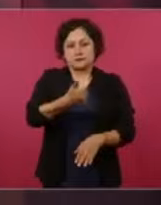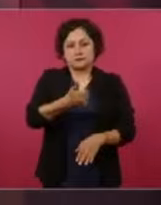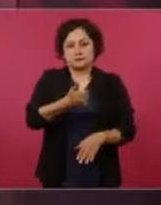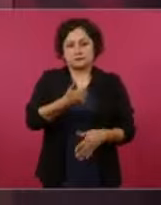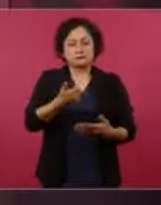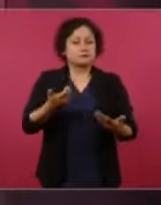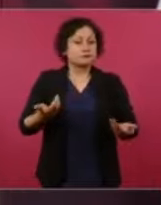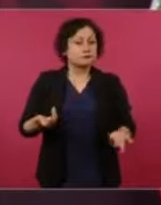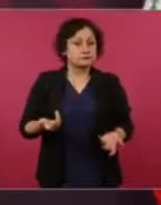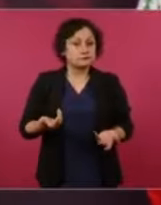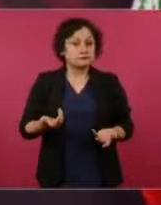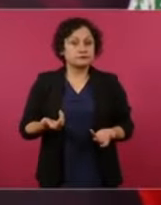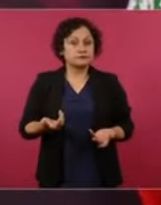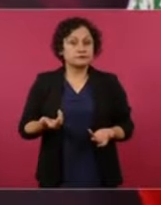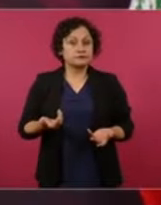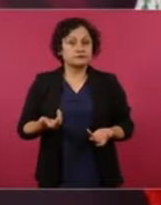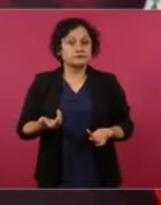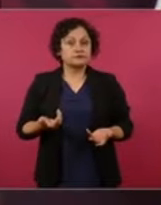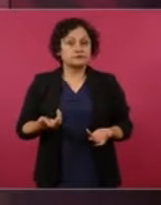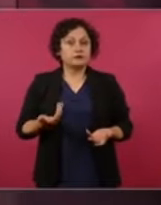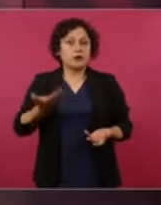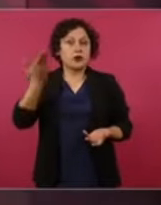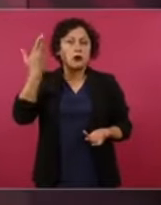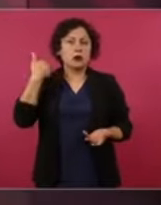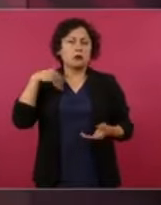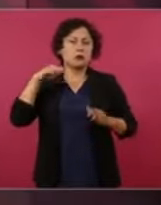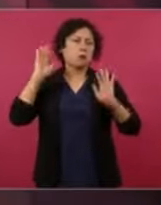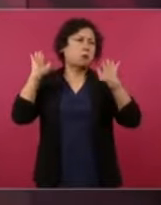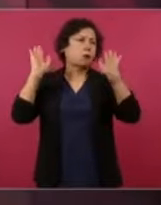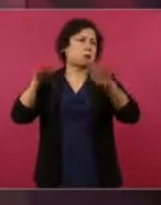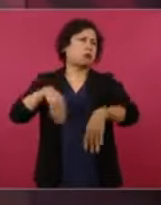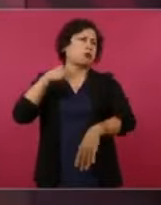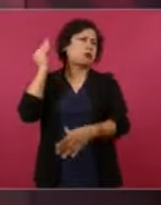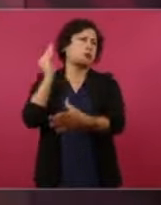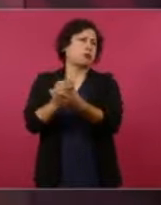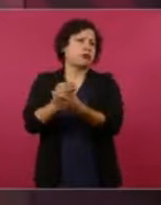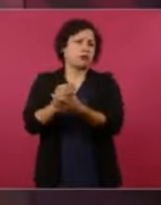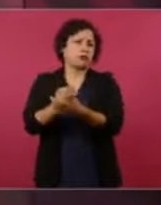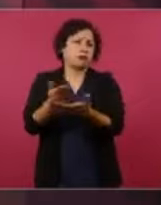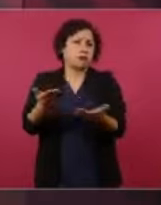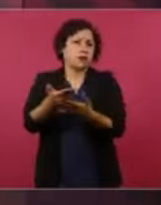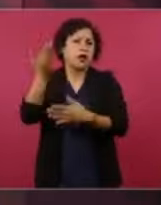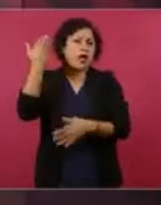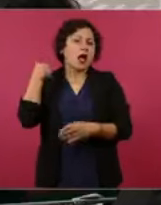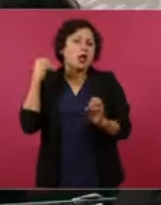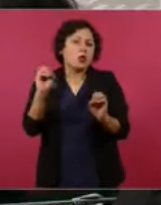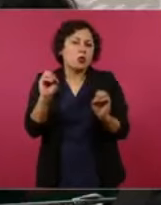¿Antes qué iba a importar el Banco del Bienestar? Bueno, no existía,